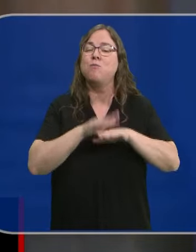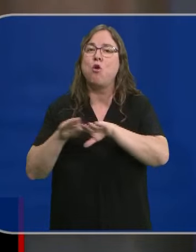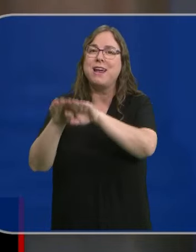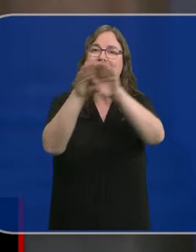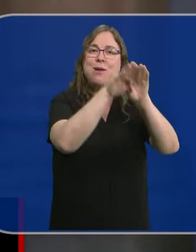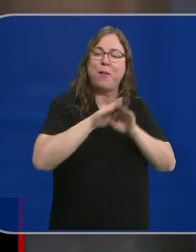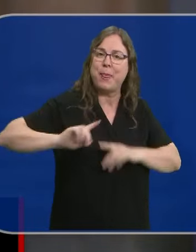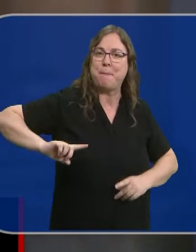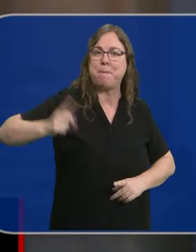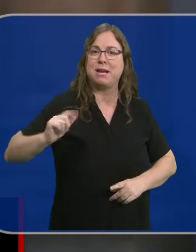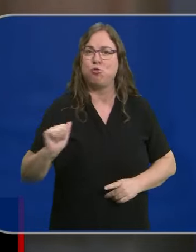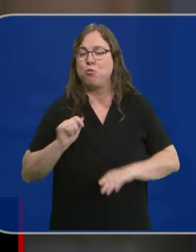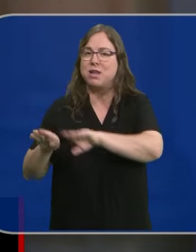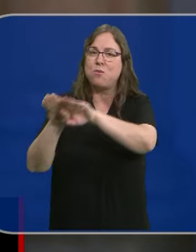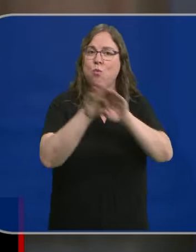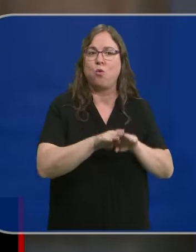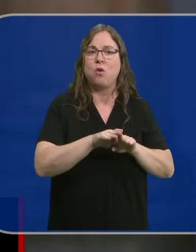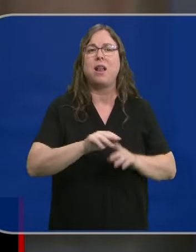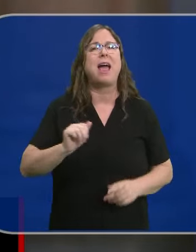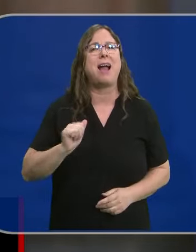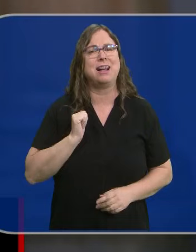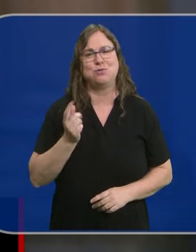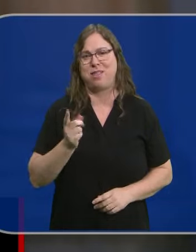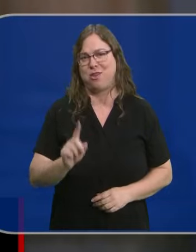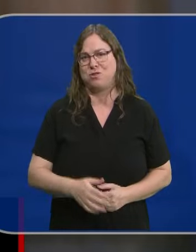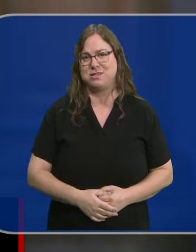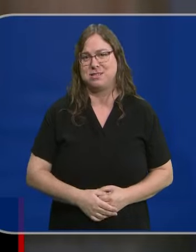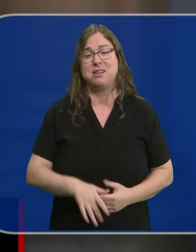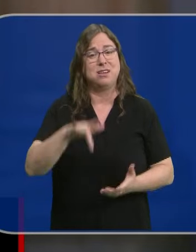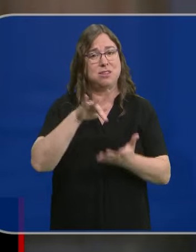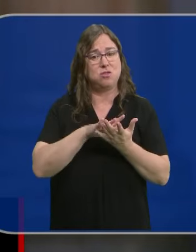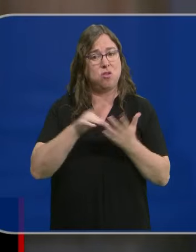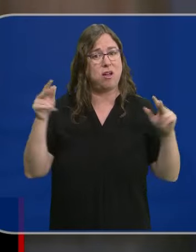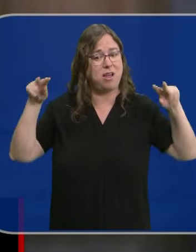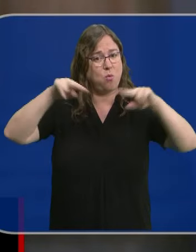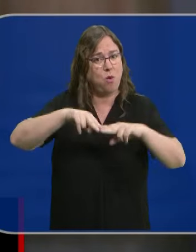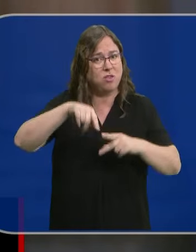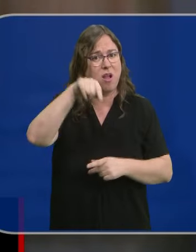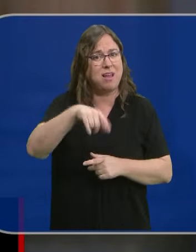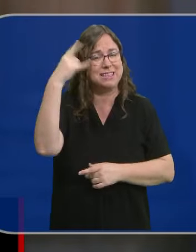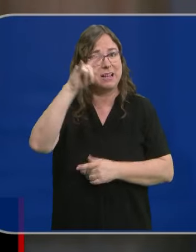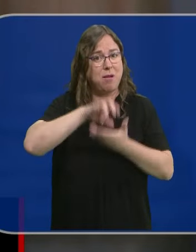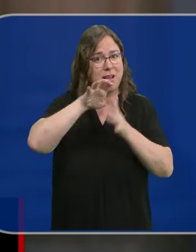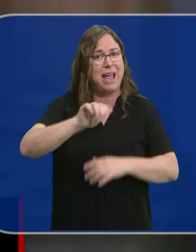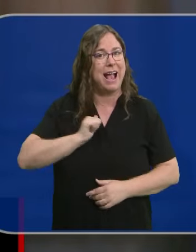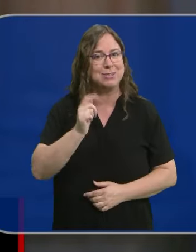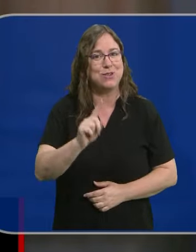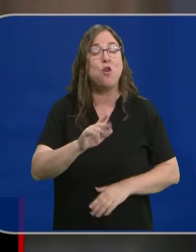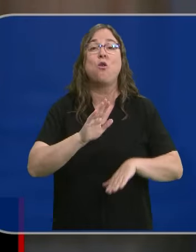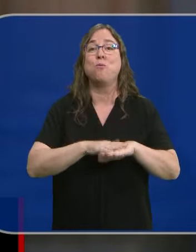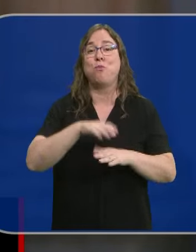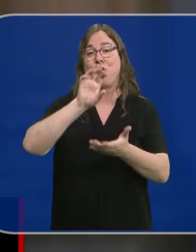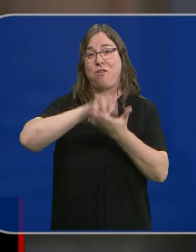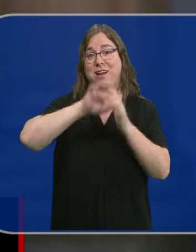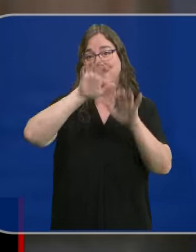igualdad de oportunidades. No es casualidad que celebremos este encuentro en Salamanca, en Castilla y León. Primero porque